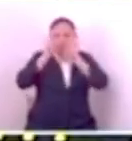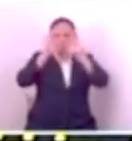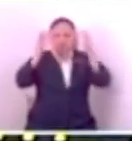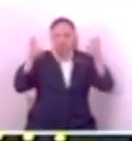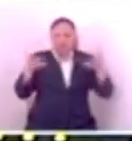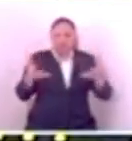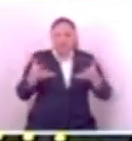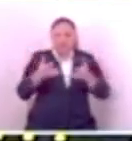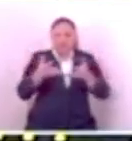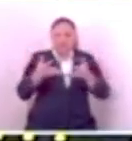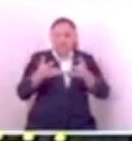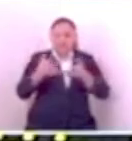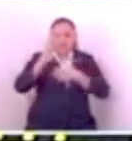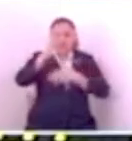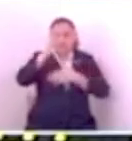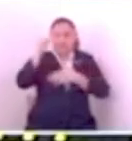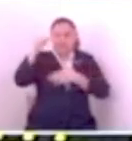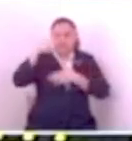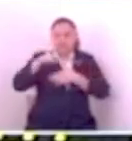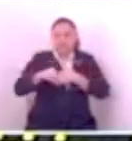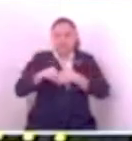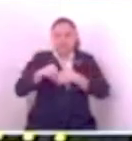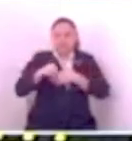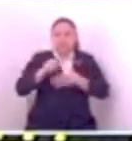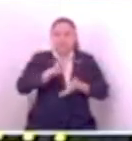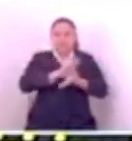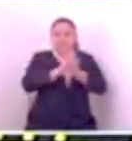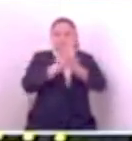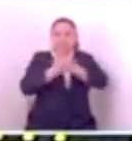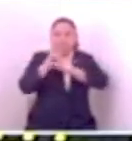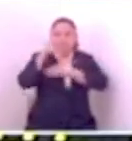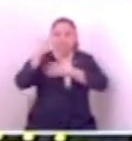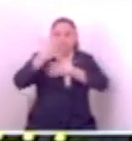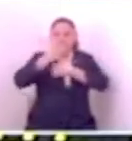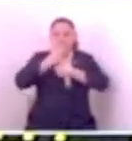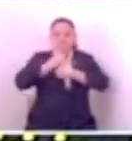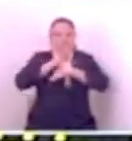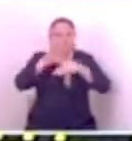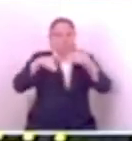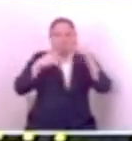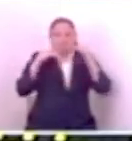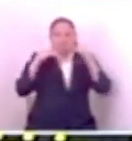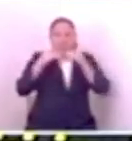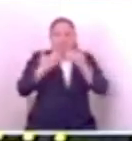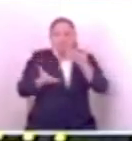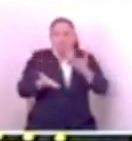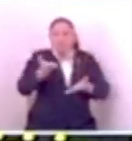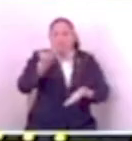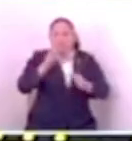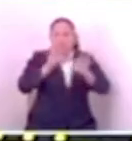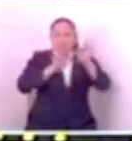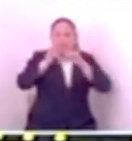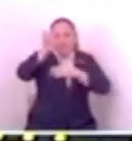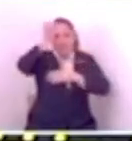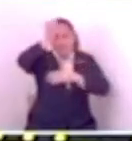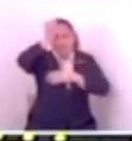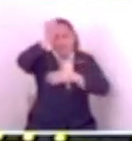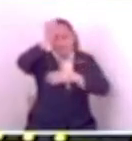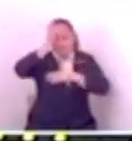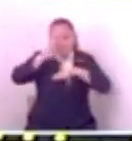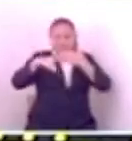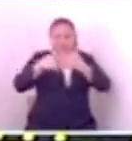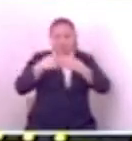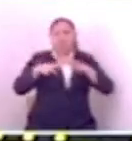llegue esa alerta que le dice a mí te invita a chambrear con ella. Mentiras, pues no, para que